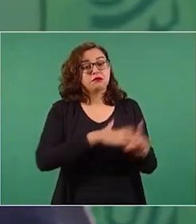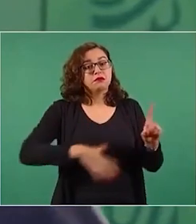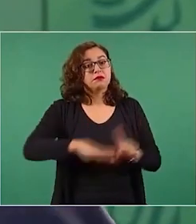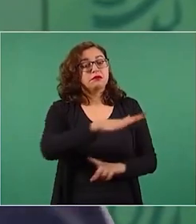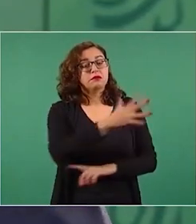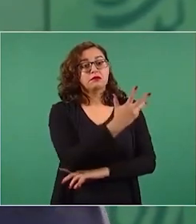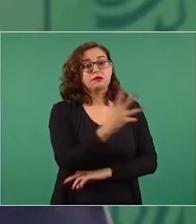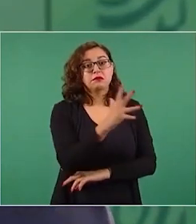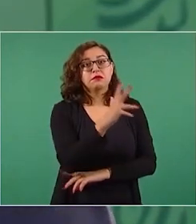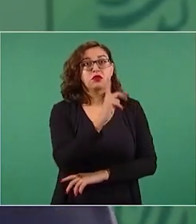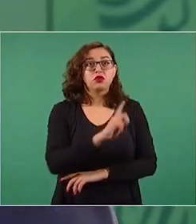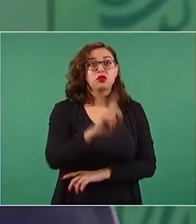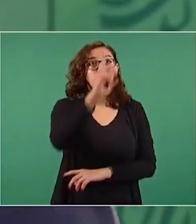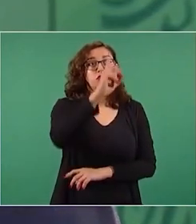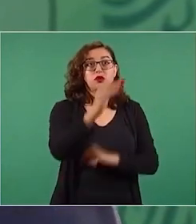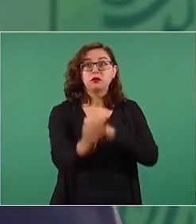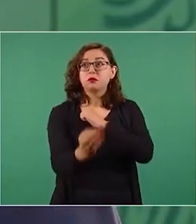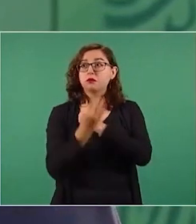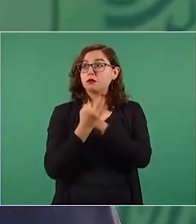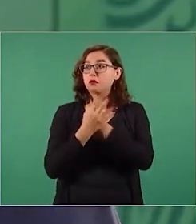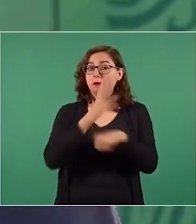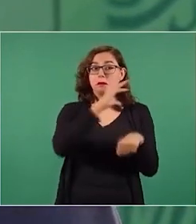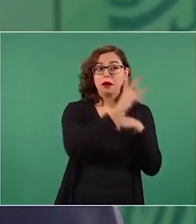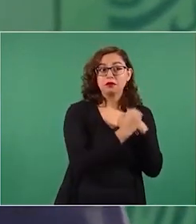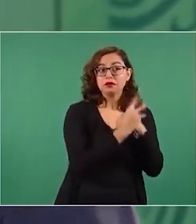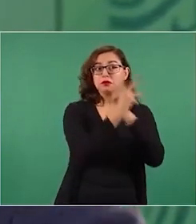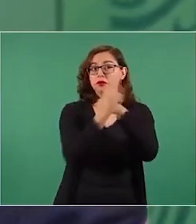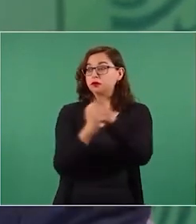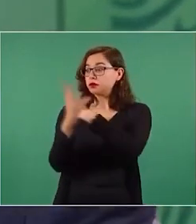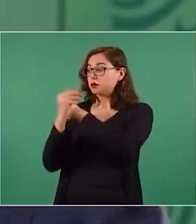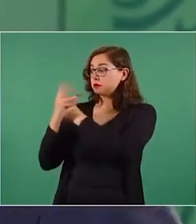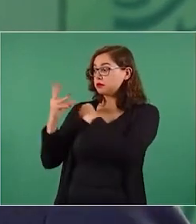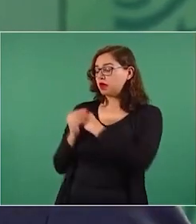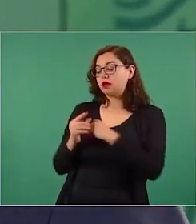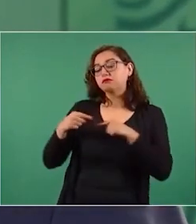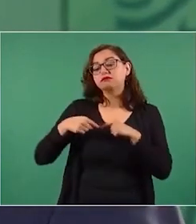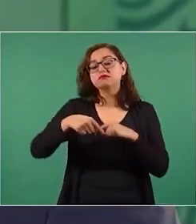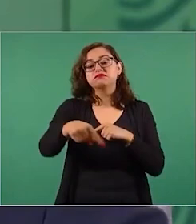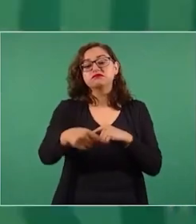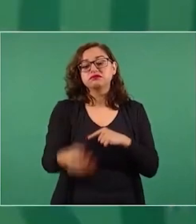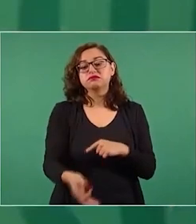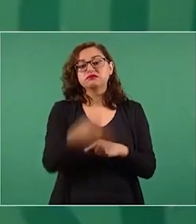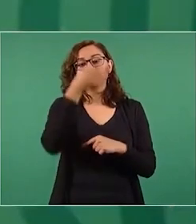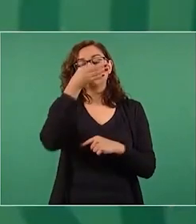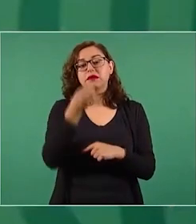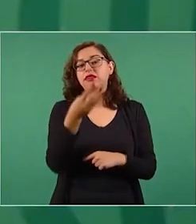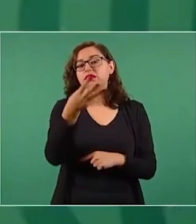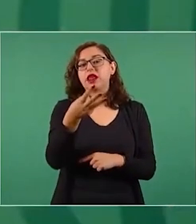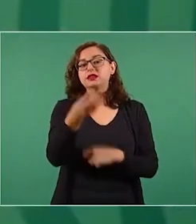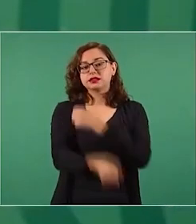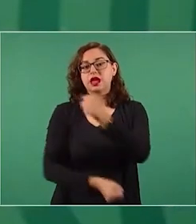y hasta ahí llegué,